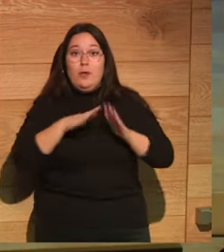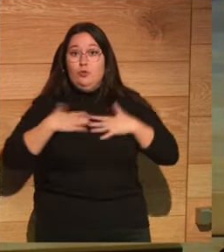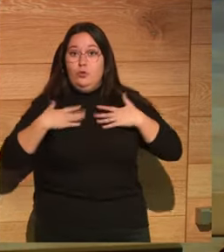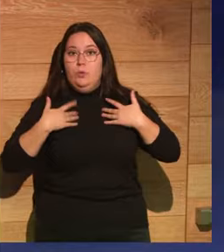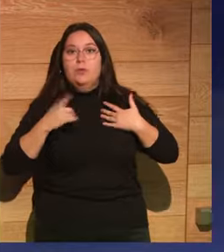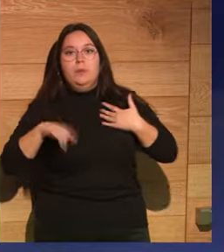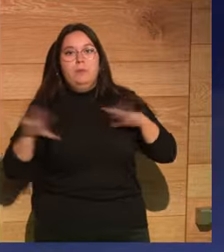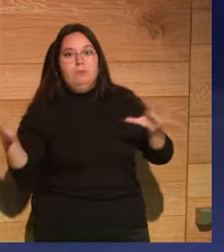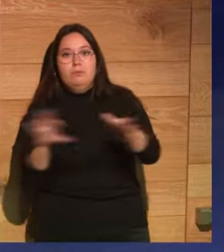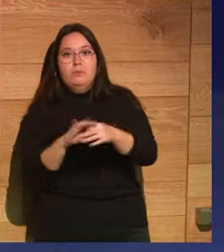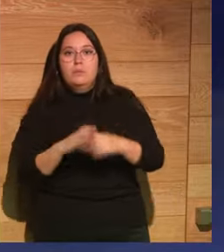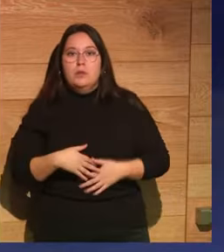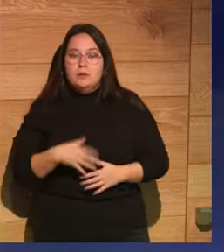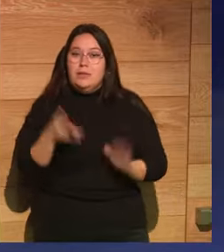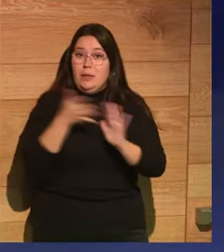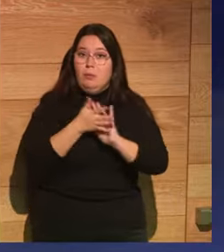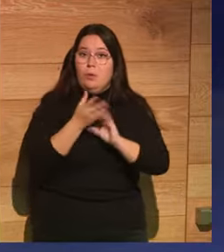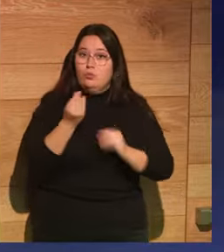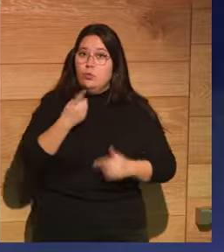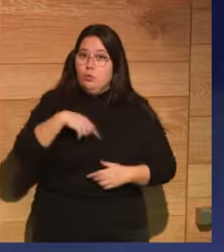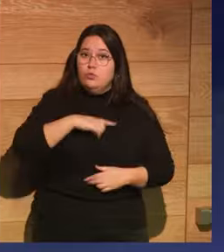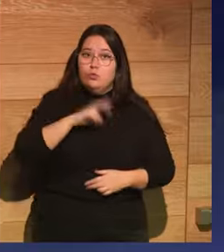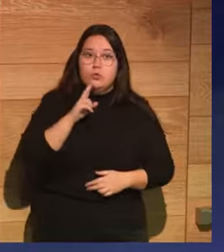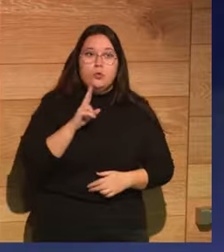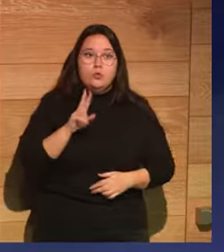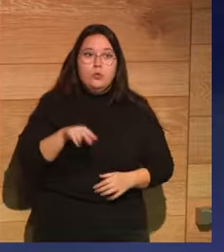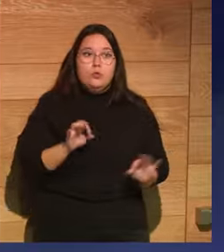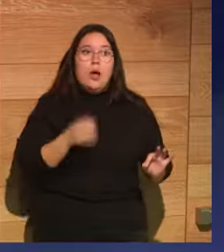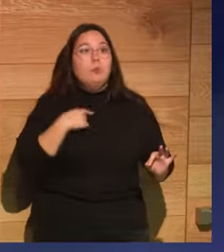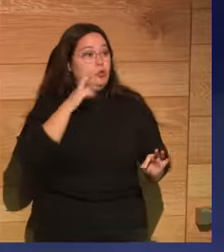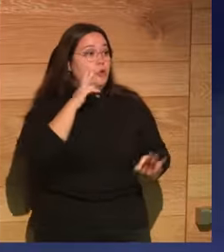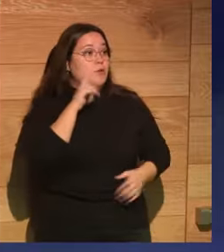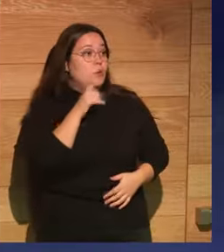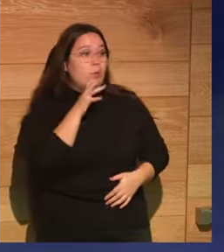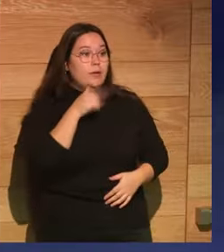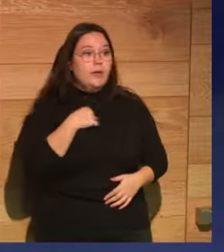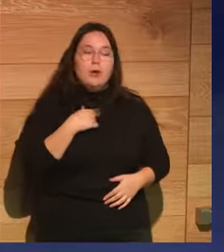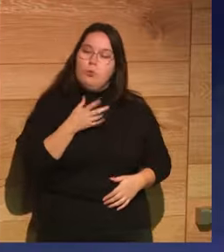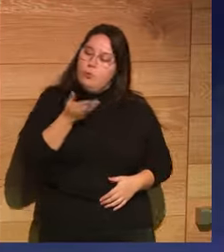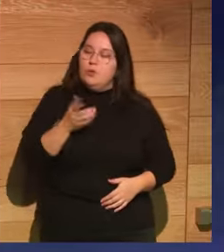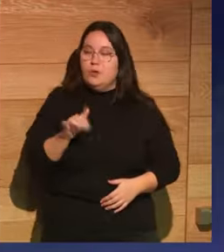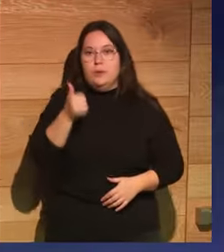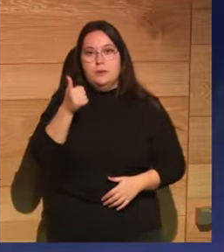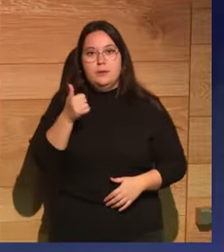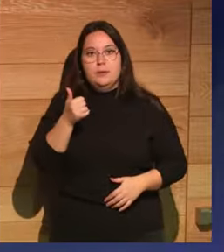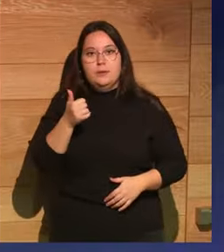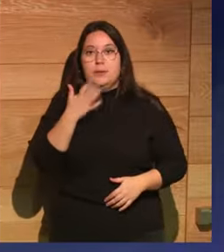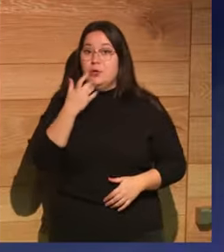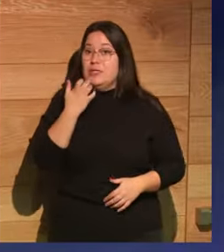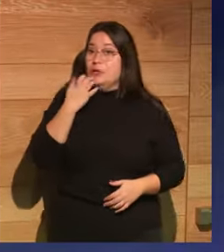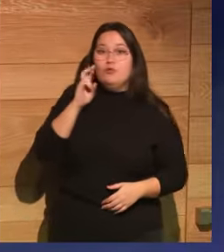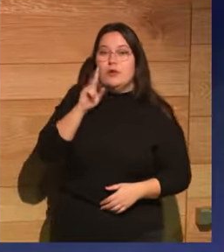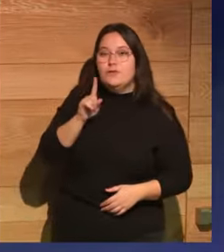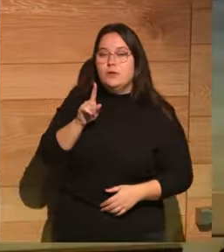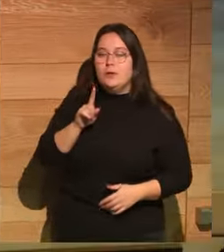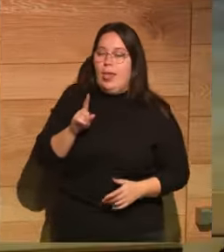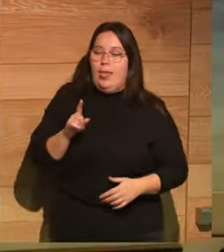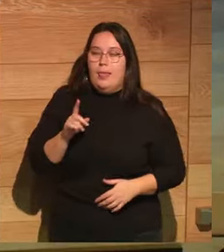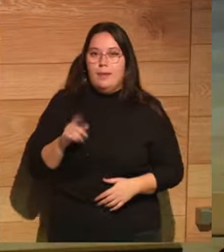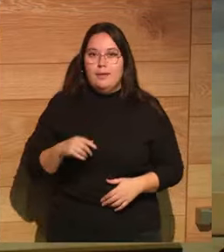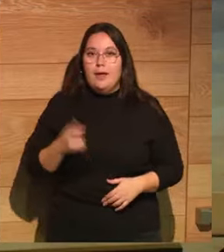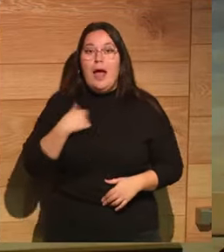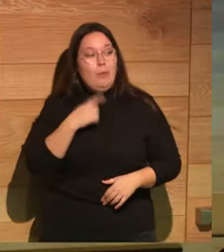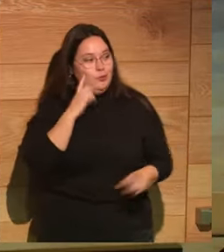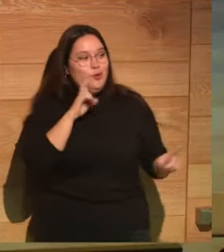tiene que ver también explica mucho cómo somos pues yo lo he visto porque esto te hace más importante que el que no lo ha visto y el que está al lado